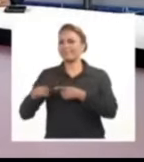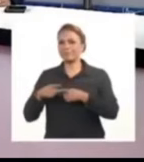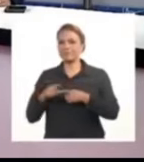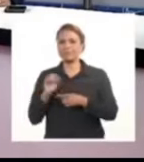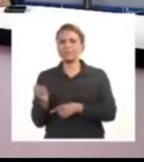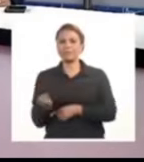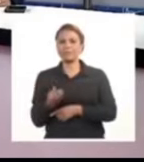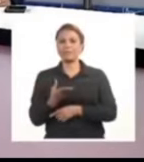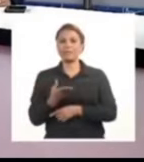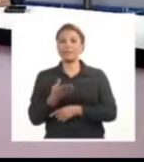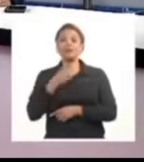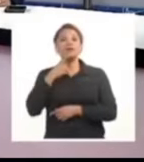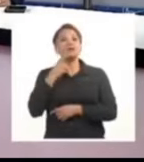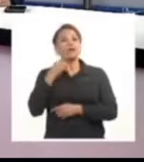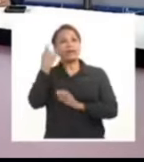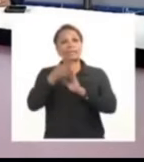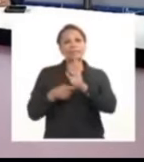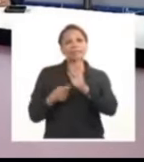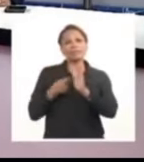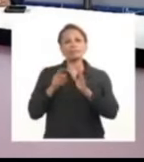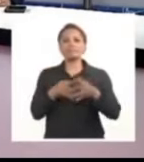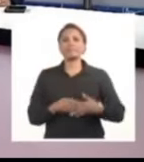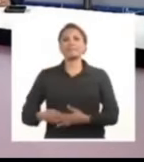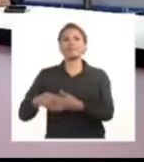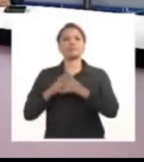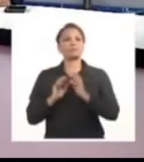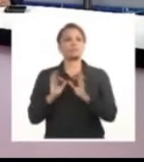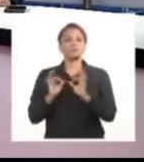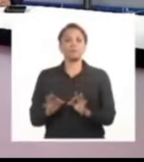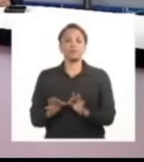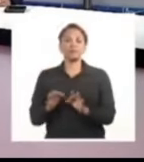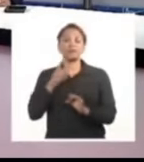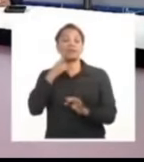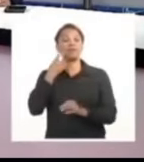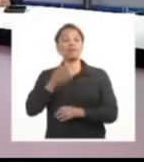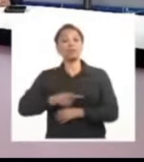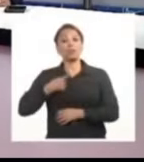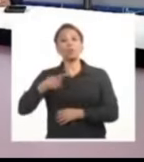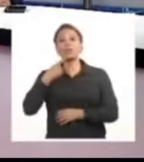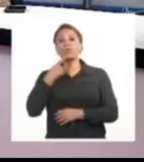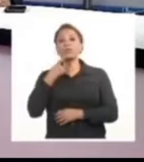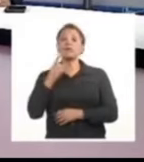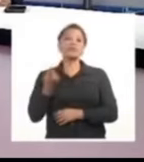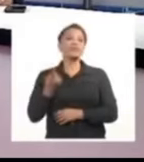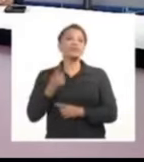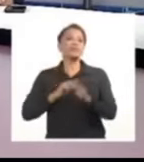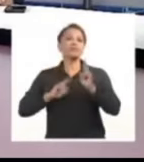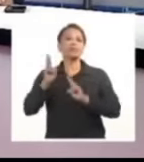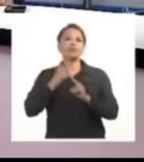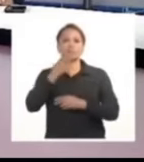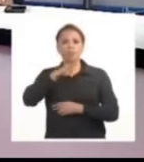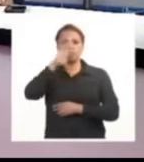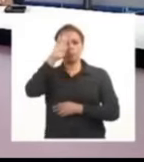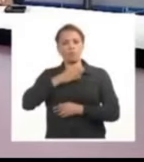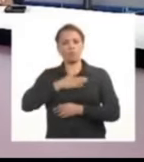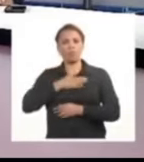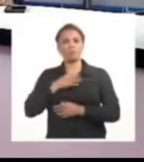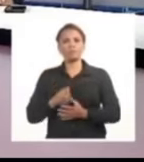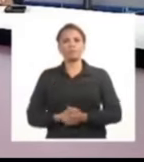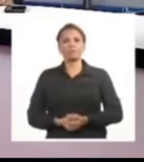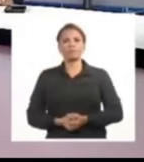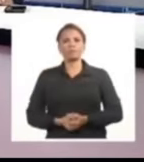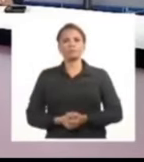son prácticas habituales del imperialismo que reflejan su desprecio tradicional hacia nuestros países merecen el más